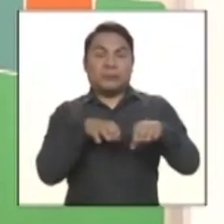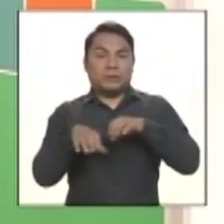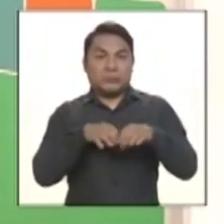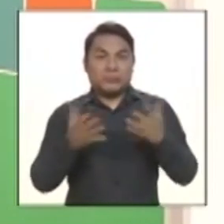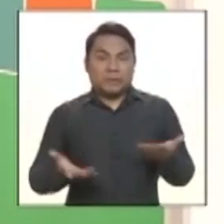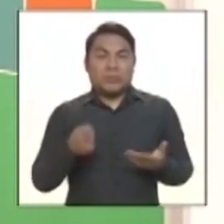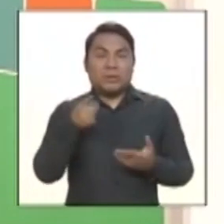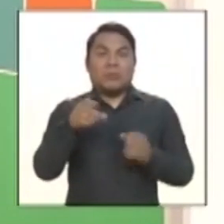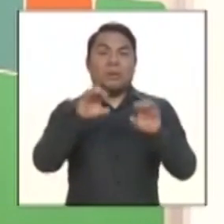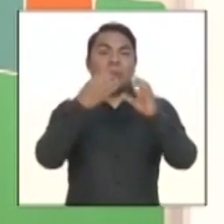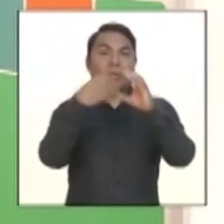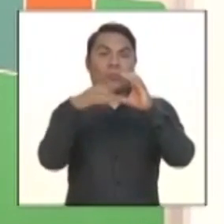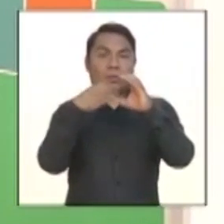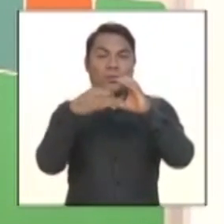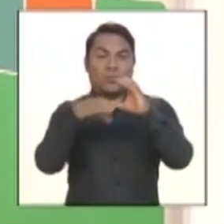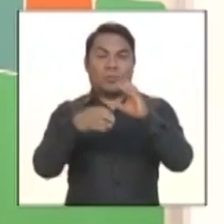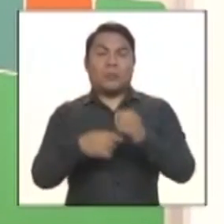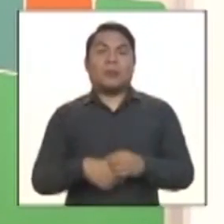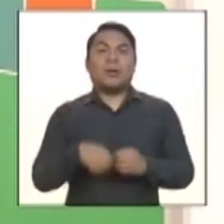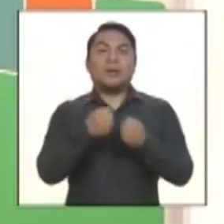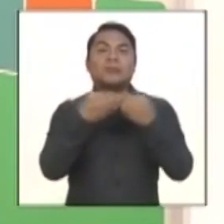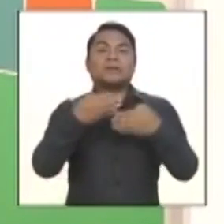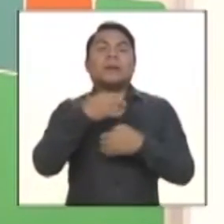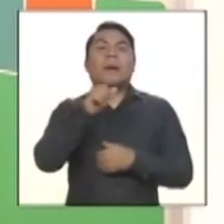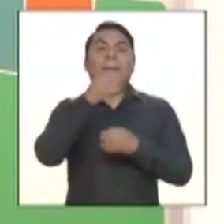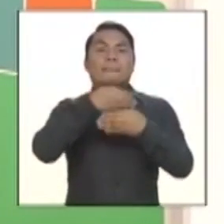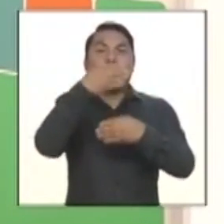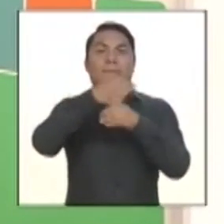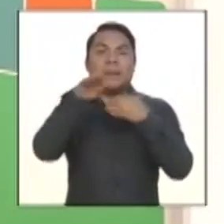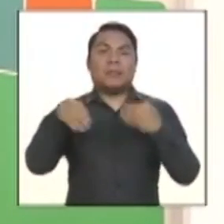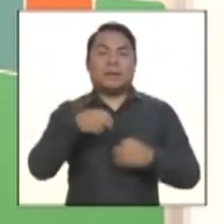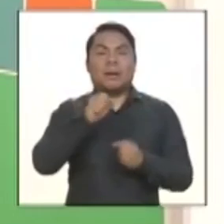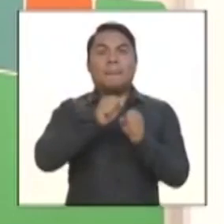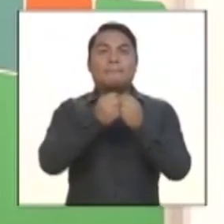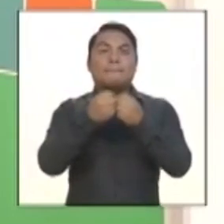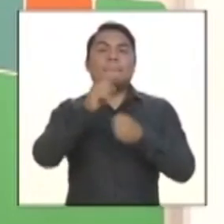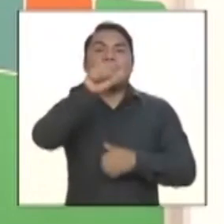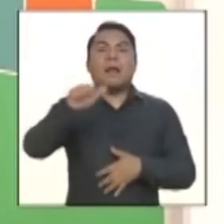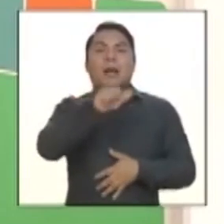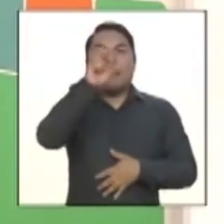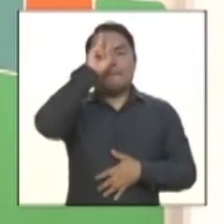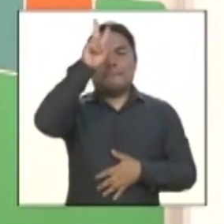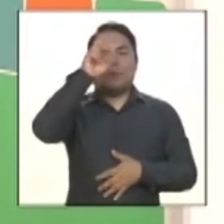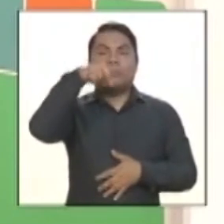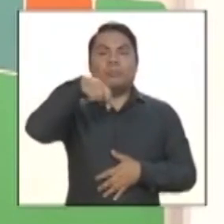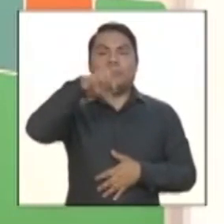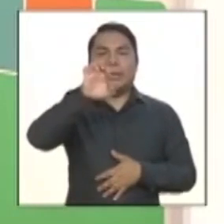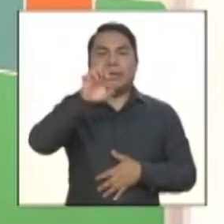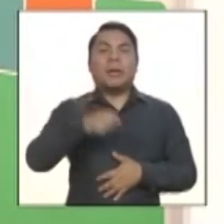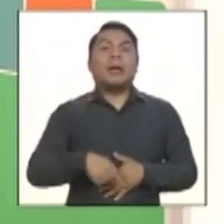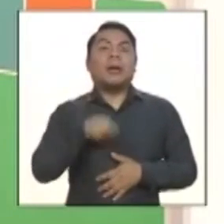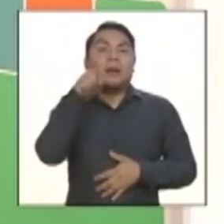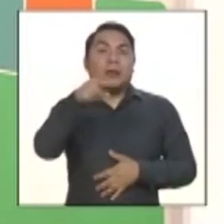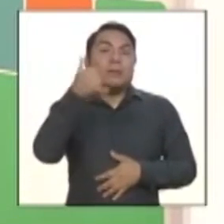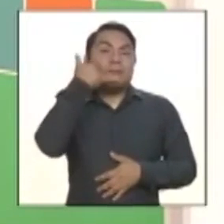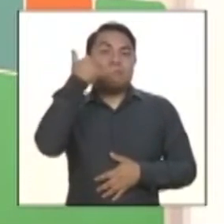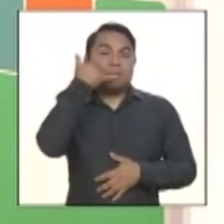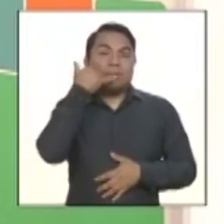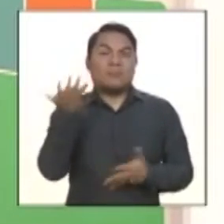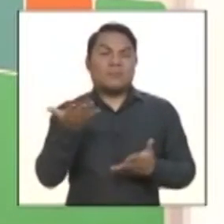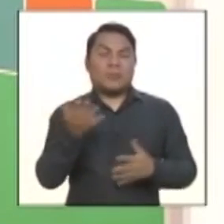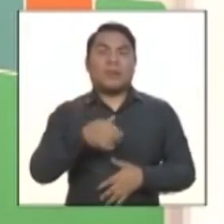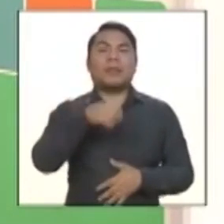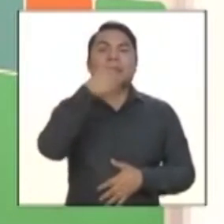a nuestro correo electrónico, sinbarreras.tvperu.gov.pe. Nuestro teléfono de producción,